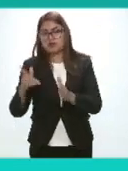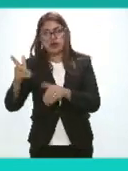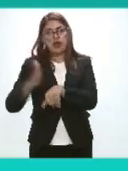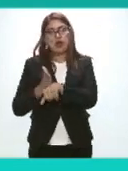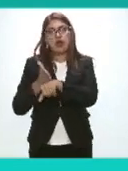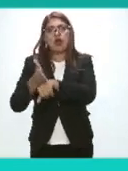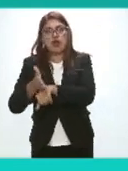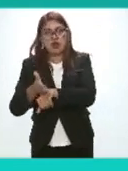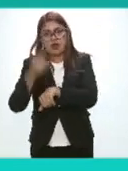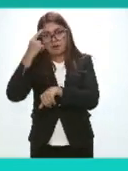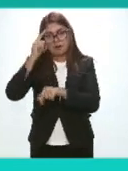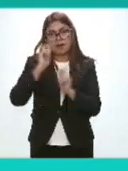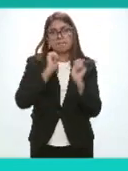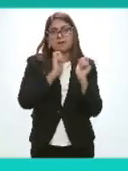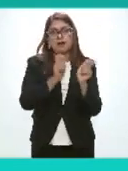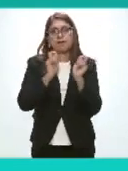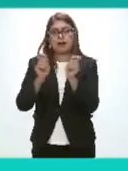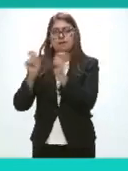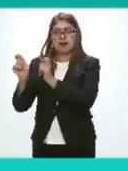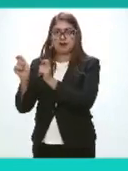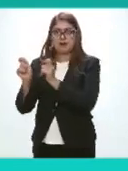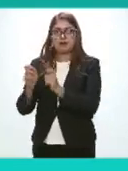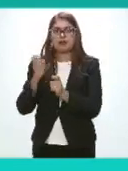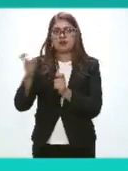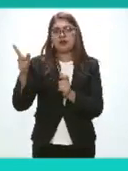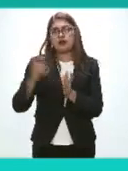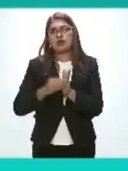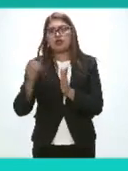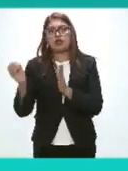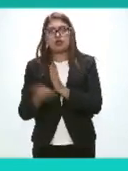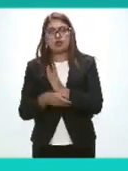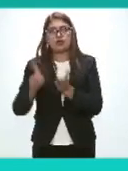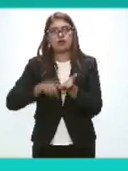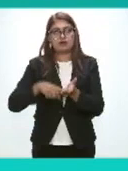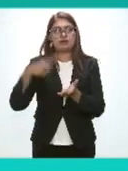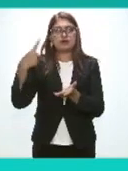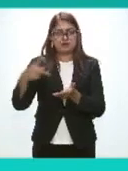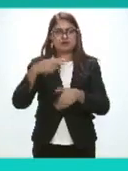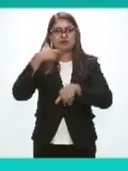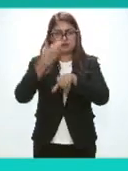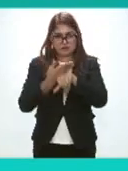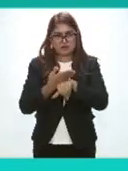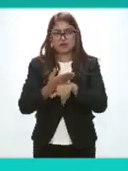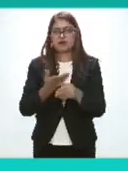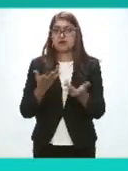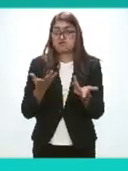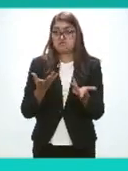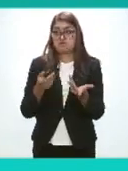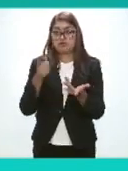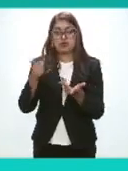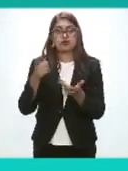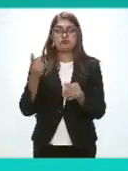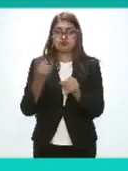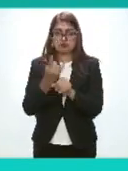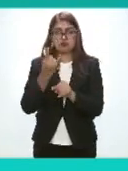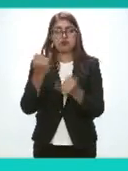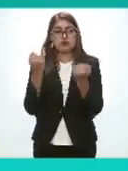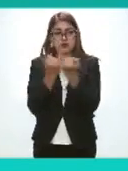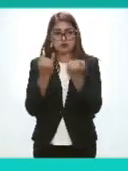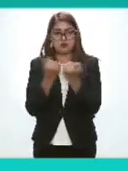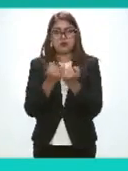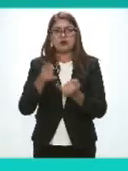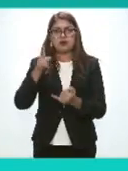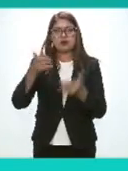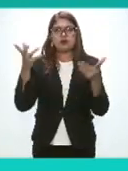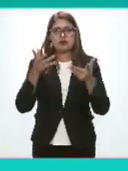Para cubrir las vacantes Siendo omiso en el ejercicio de su competencia Y como consecuencia de